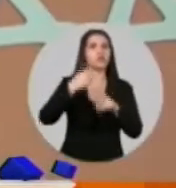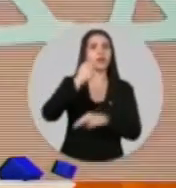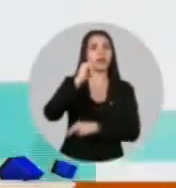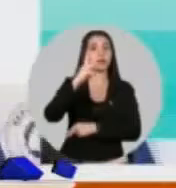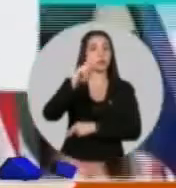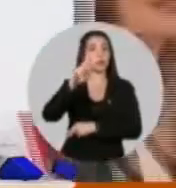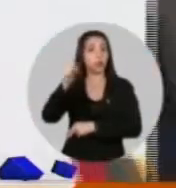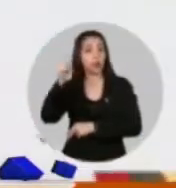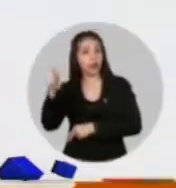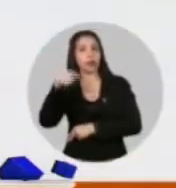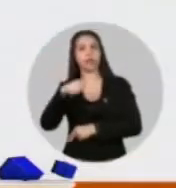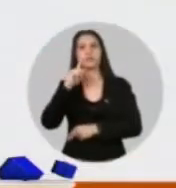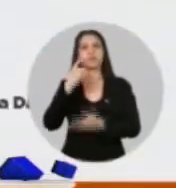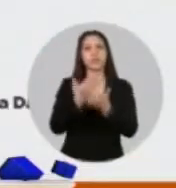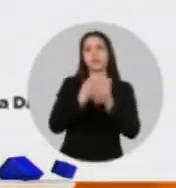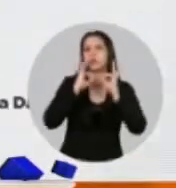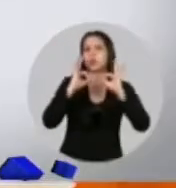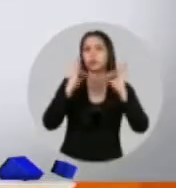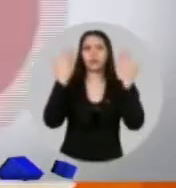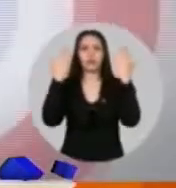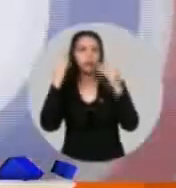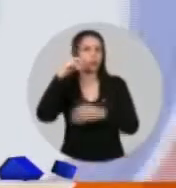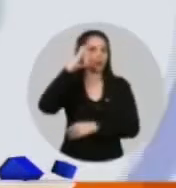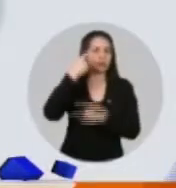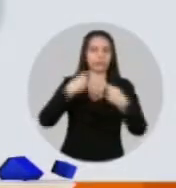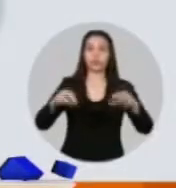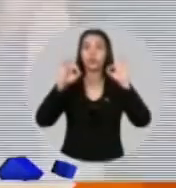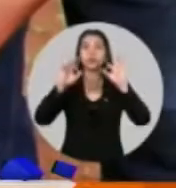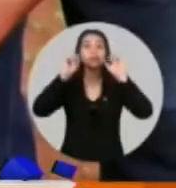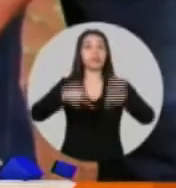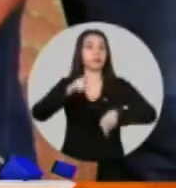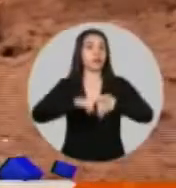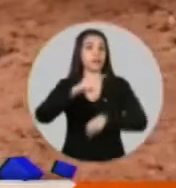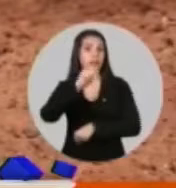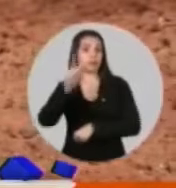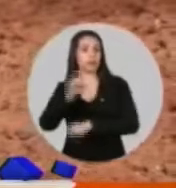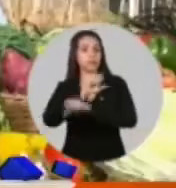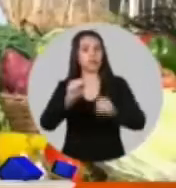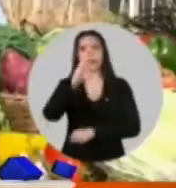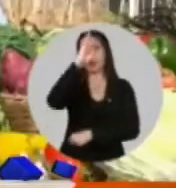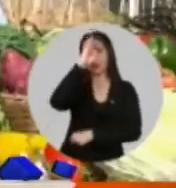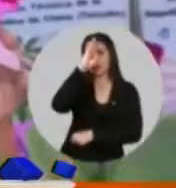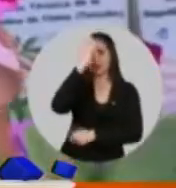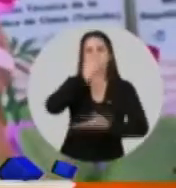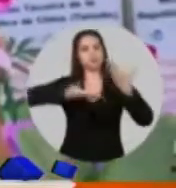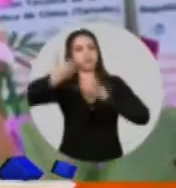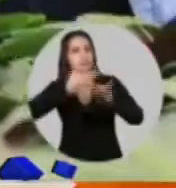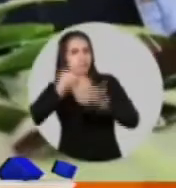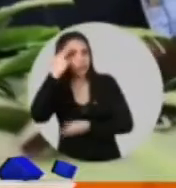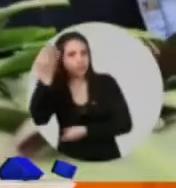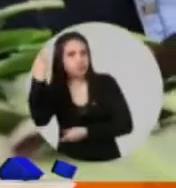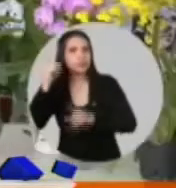verdad. O sea, ella realmente, como dice Nati, ella puede aportar mucho más sacando impuestos, bajando cosas, no un programa